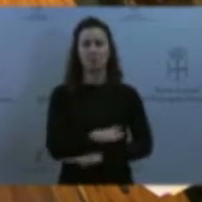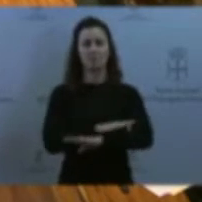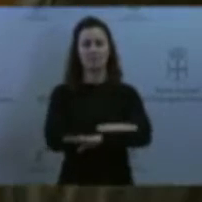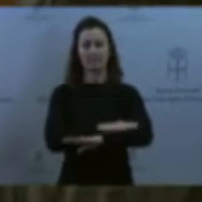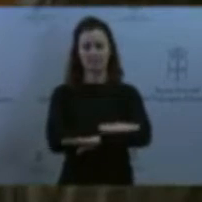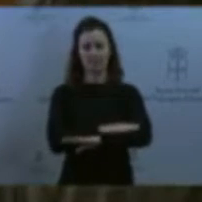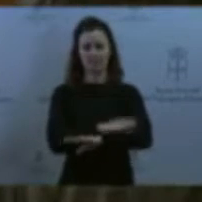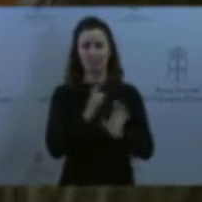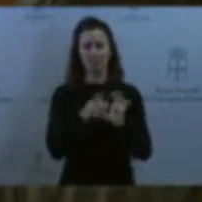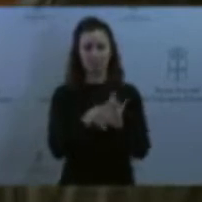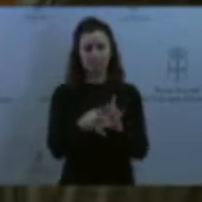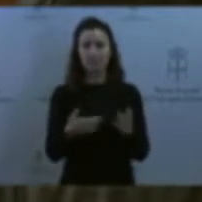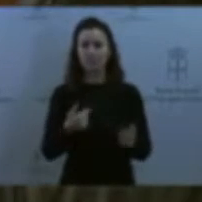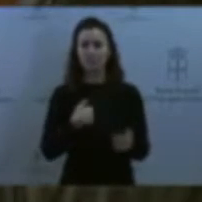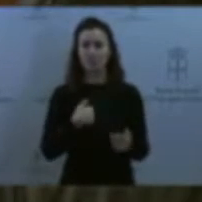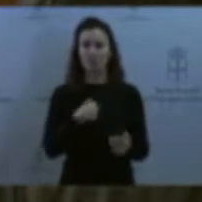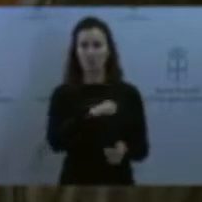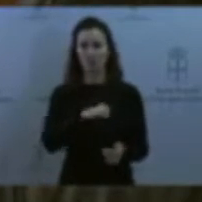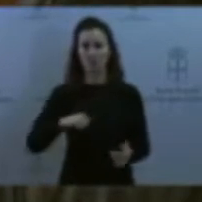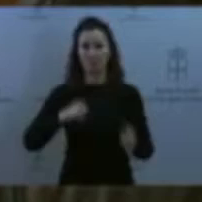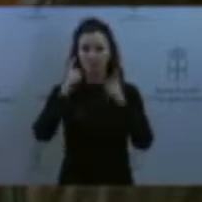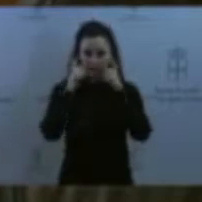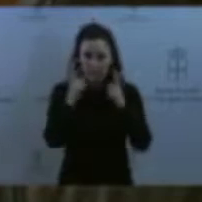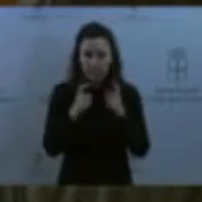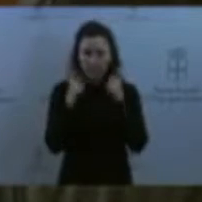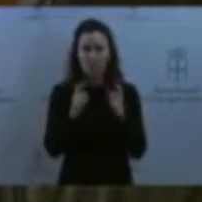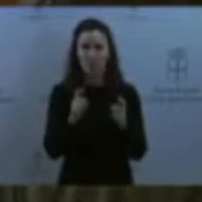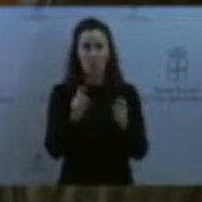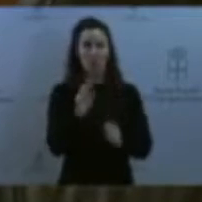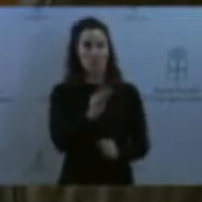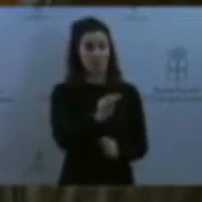Intento responderle a la pregunta. Medidas que se llevan a cabo cuando